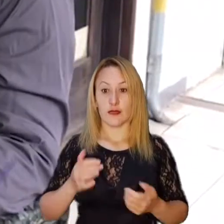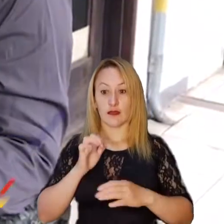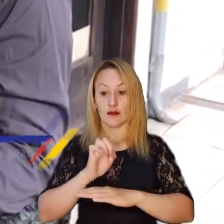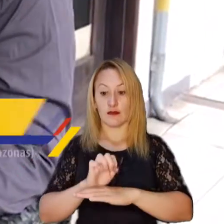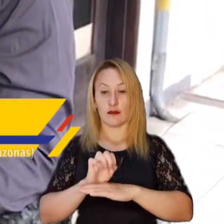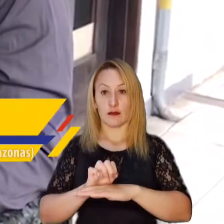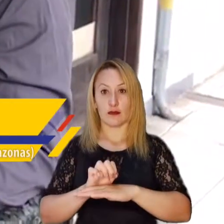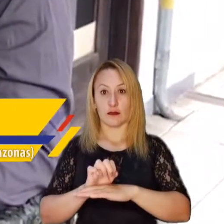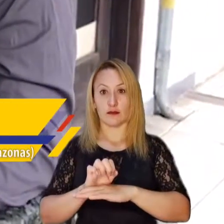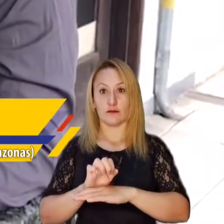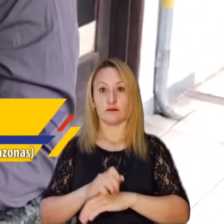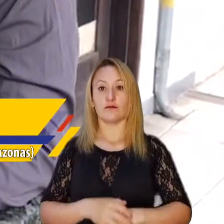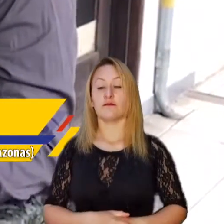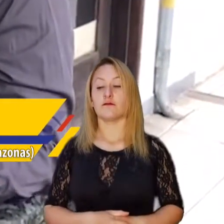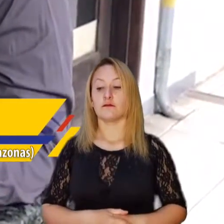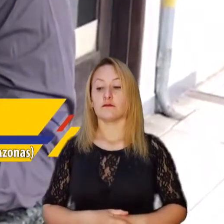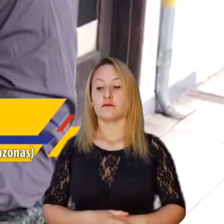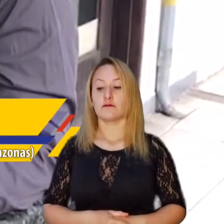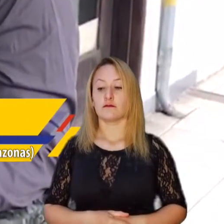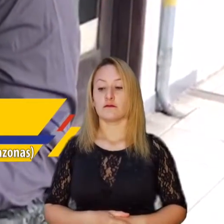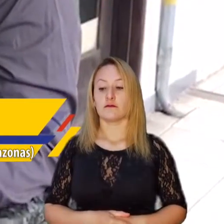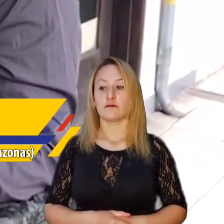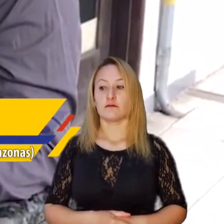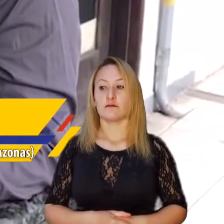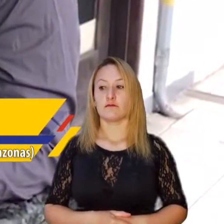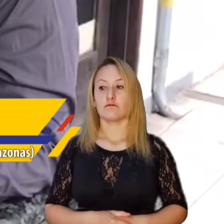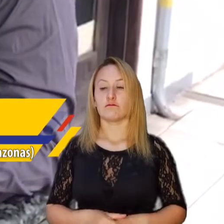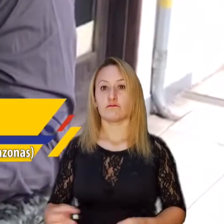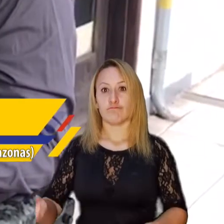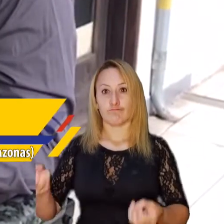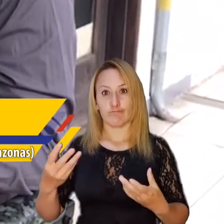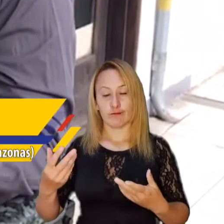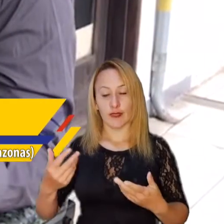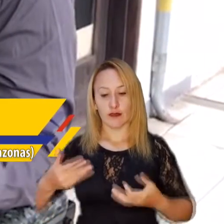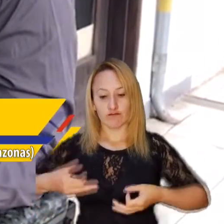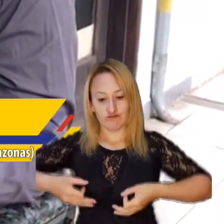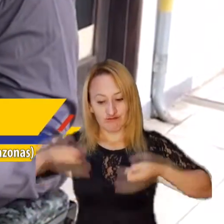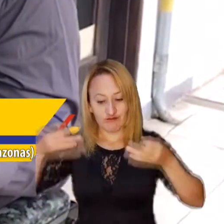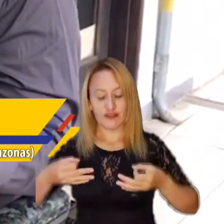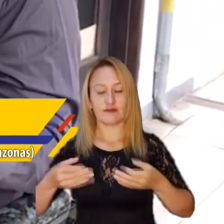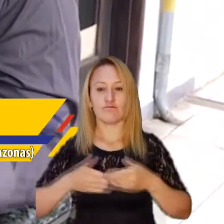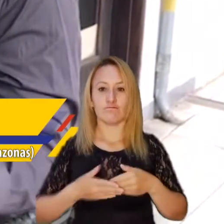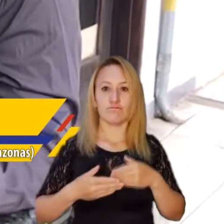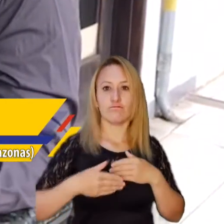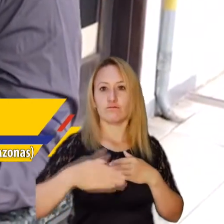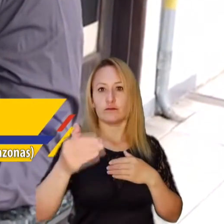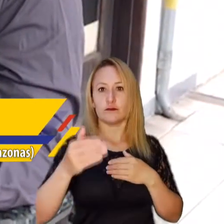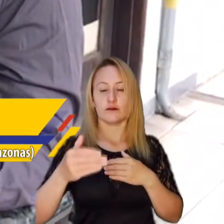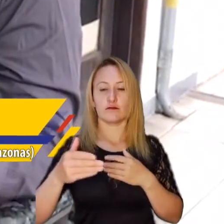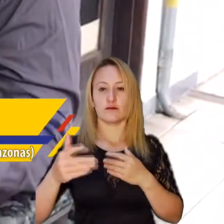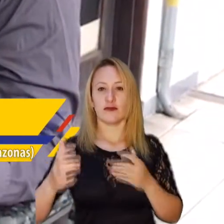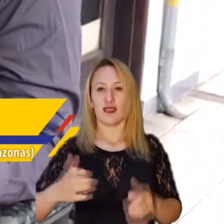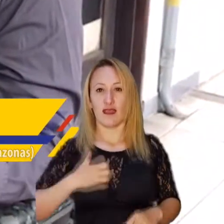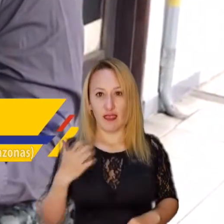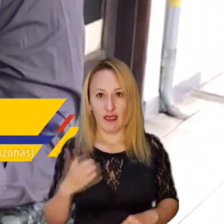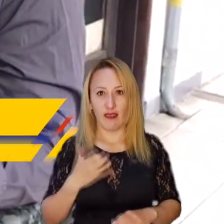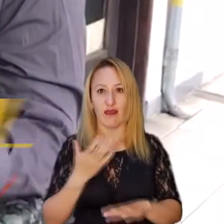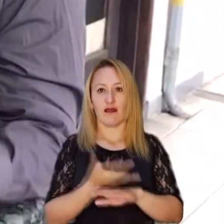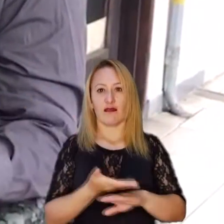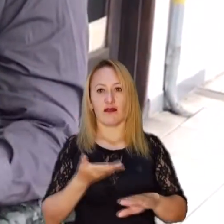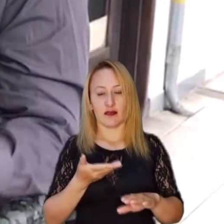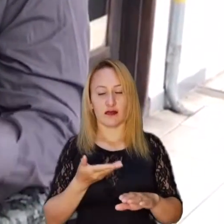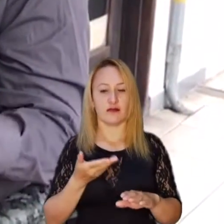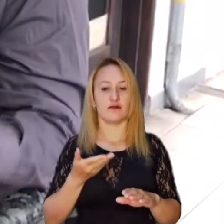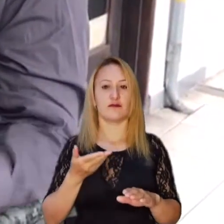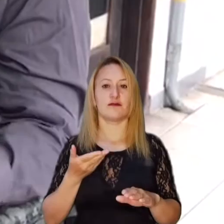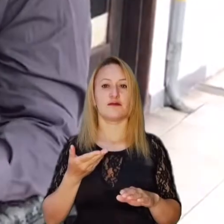Nosotros esperamos de este ente que de control nos facilite y nos